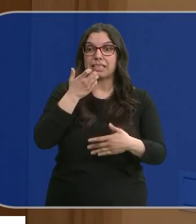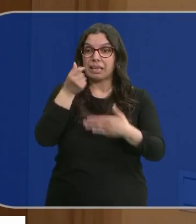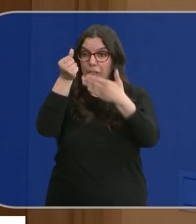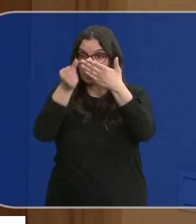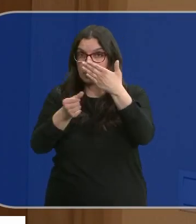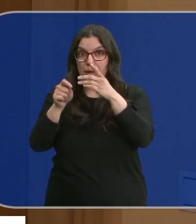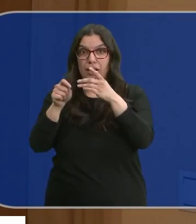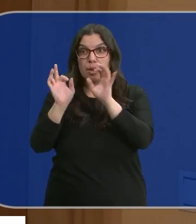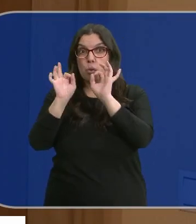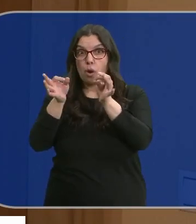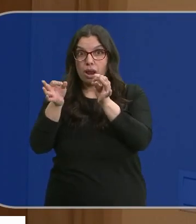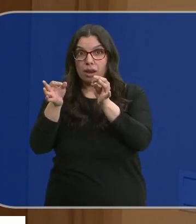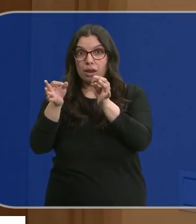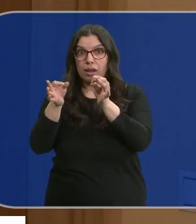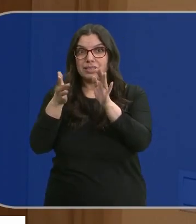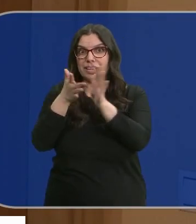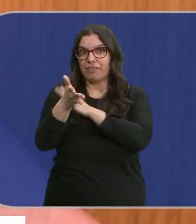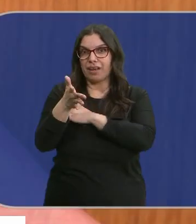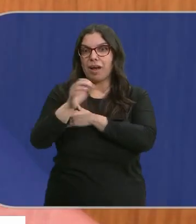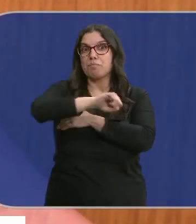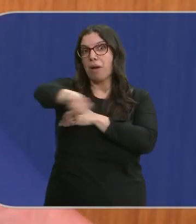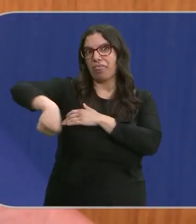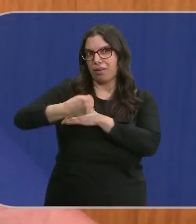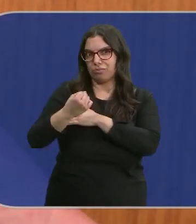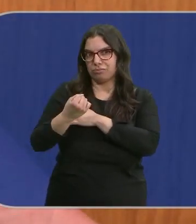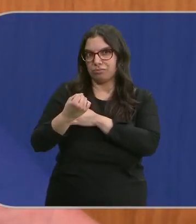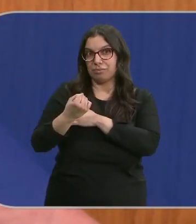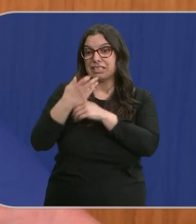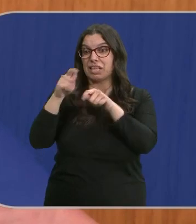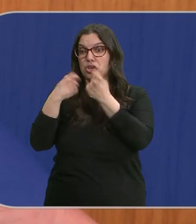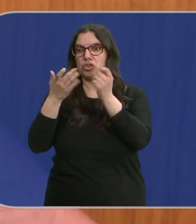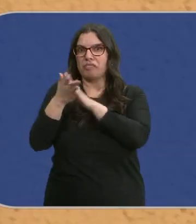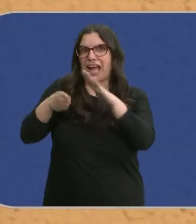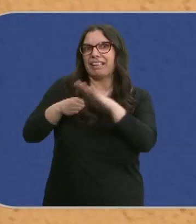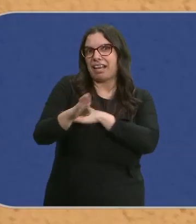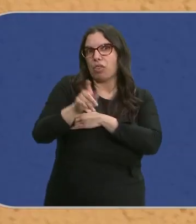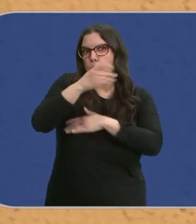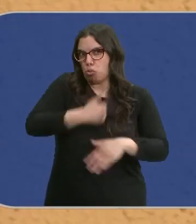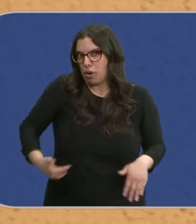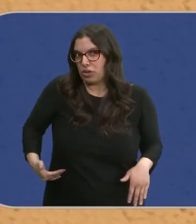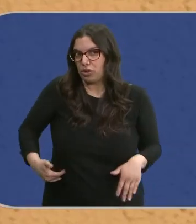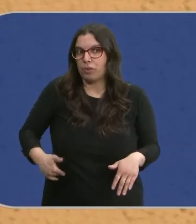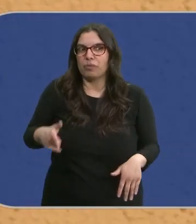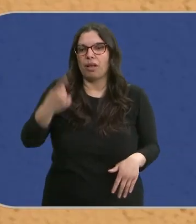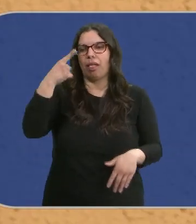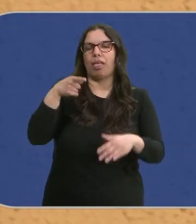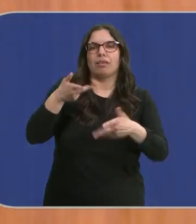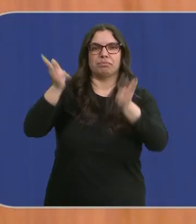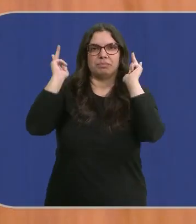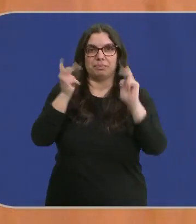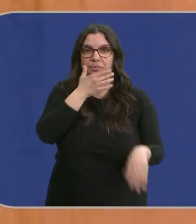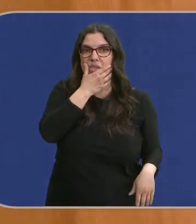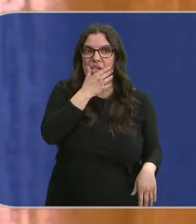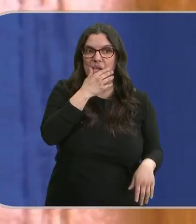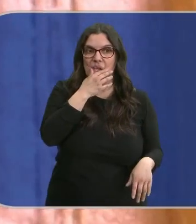ese hilo no se ha roto, esa puerta no se ha abierto. Esa puerta es bastante objetivo esa vivienda de poder entrar a robar.